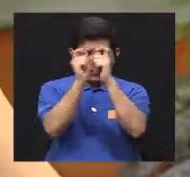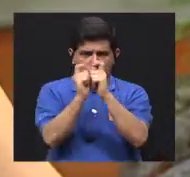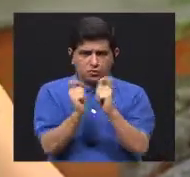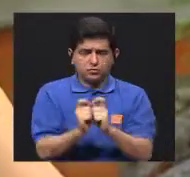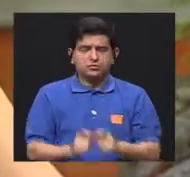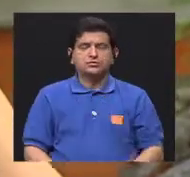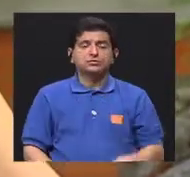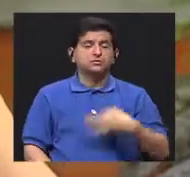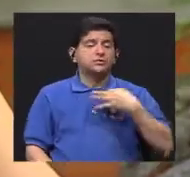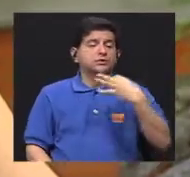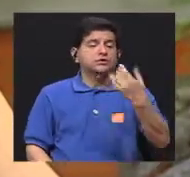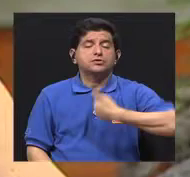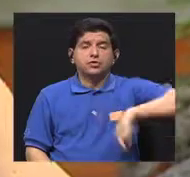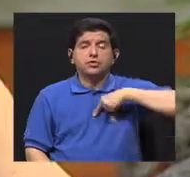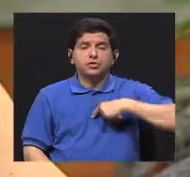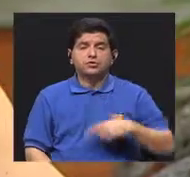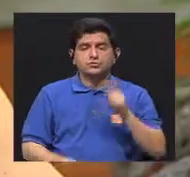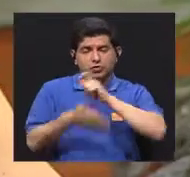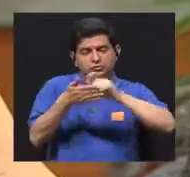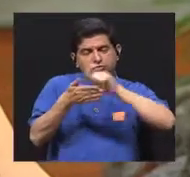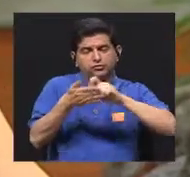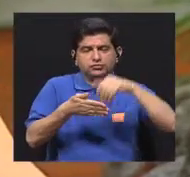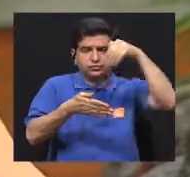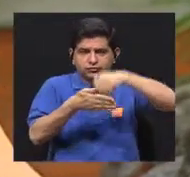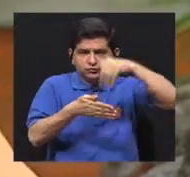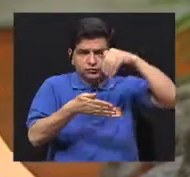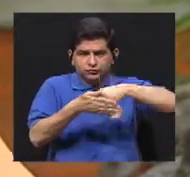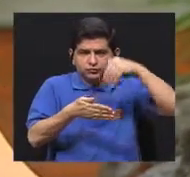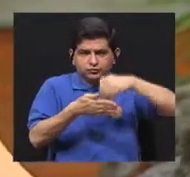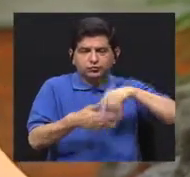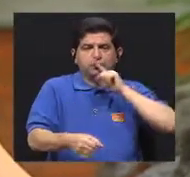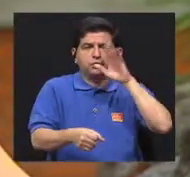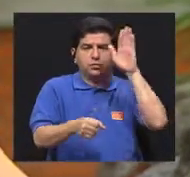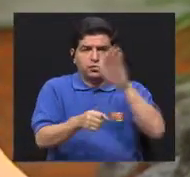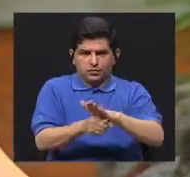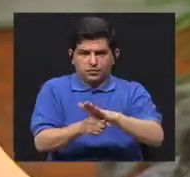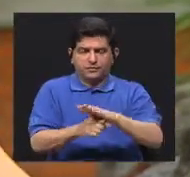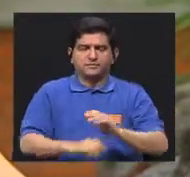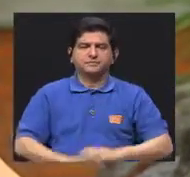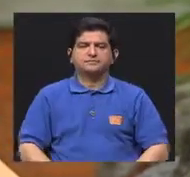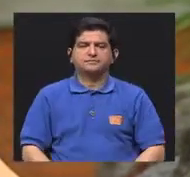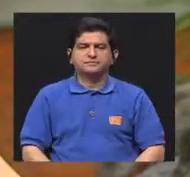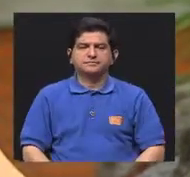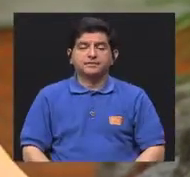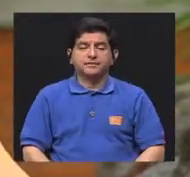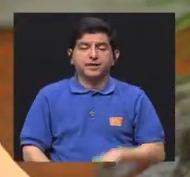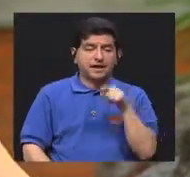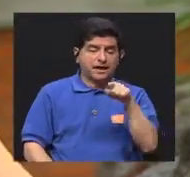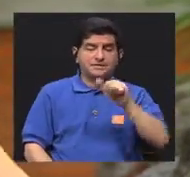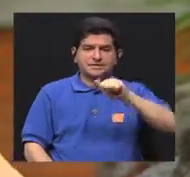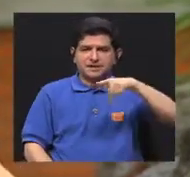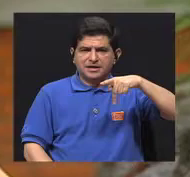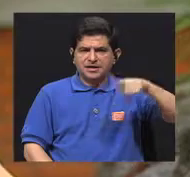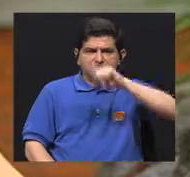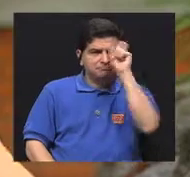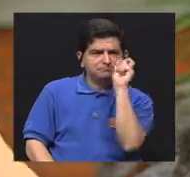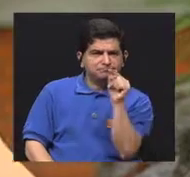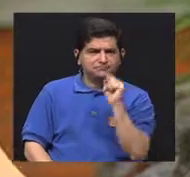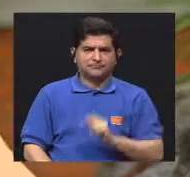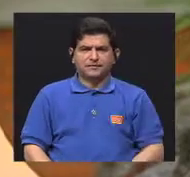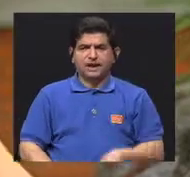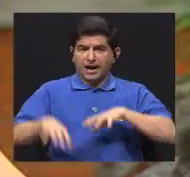idea es que por día nosotros podamos ir registrando cómo va el cumplimiento de esas metas. Entonces, la aplicación le va a preguntar a usted,